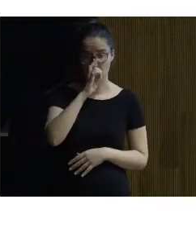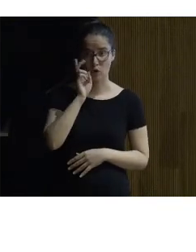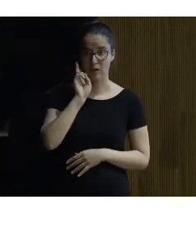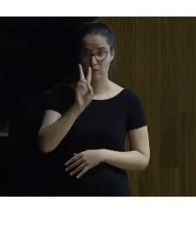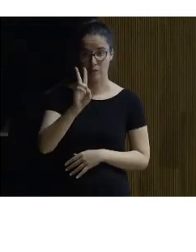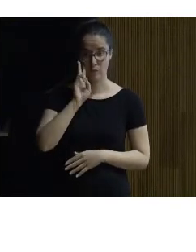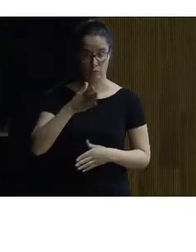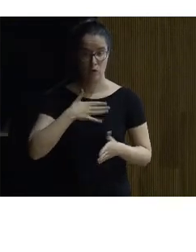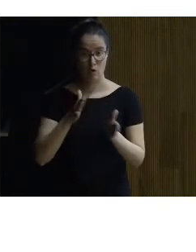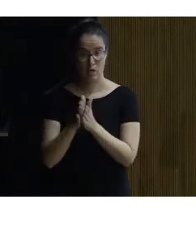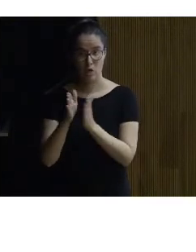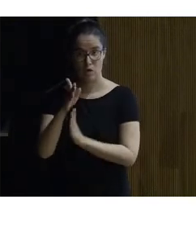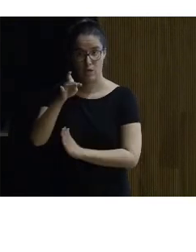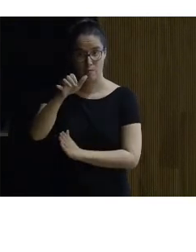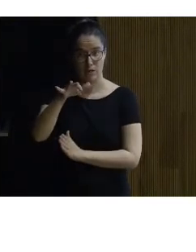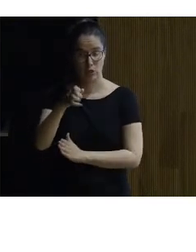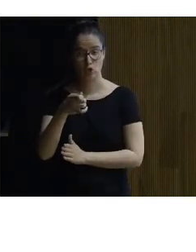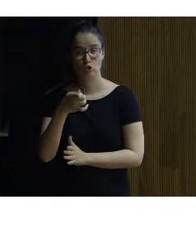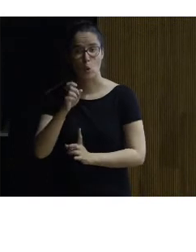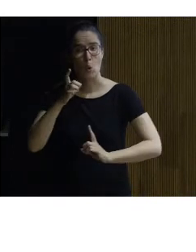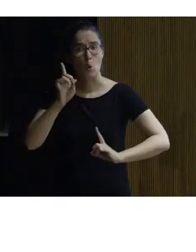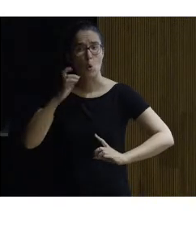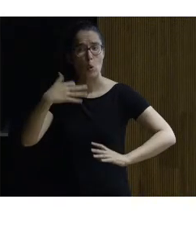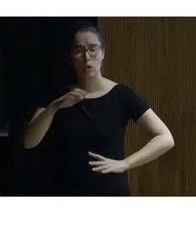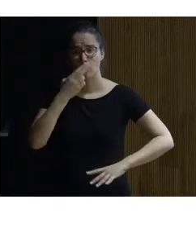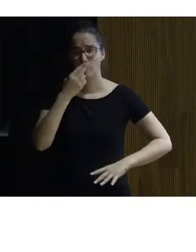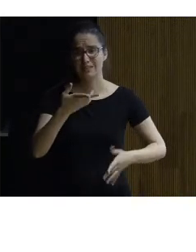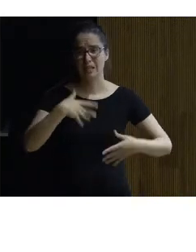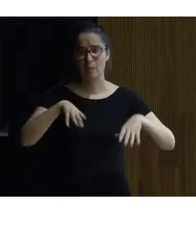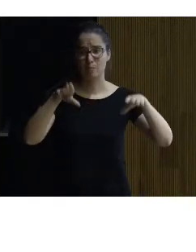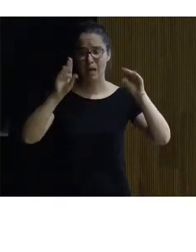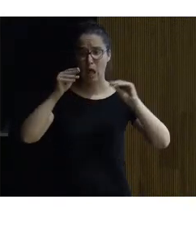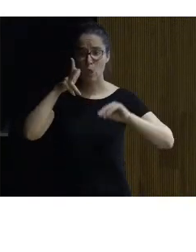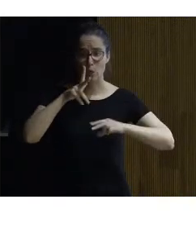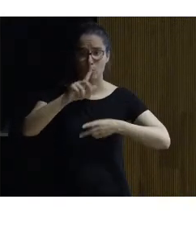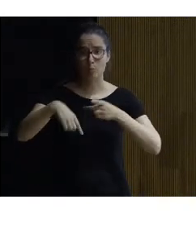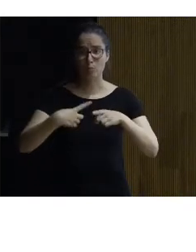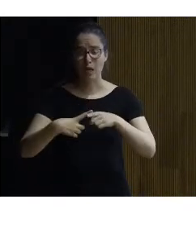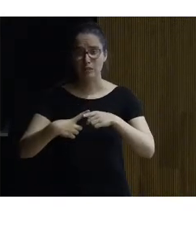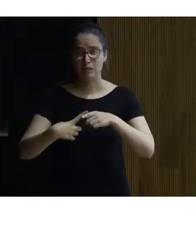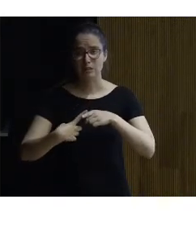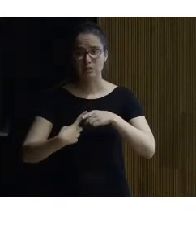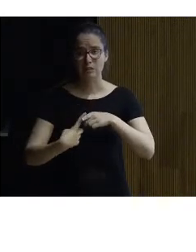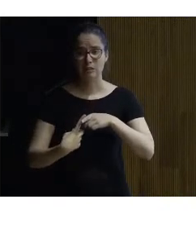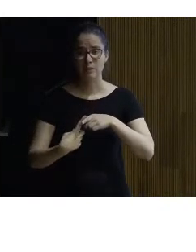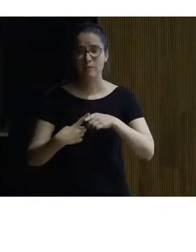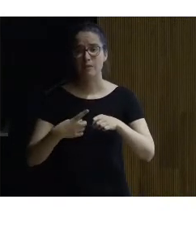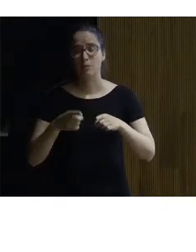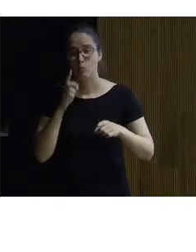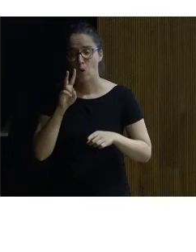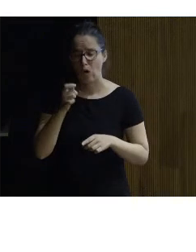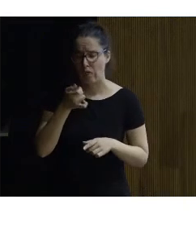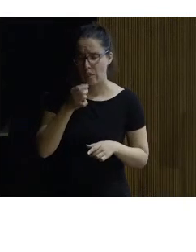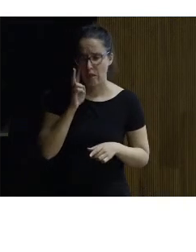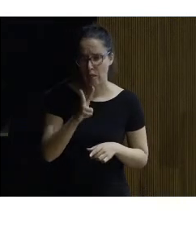compañía de Demetrio hace años que solo se podía ver en el palacio sino también solo se podía ver en el palacio y asomarse un